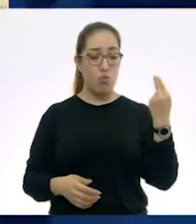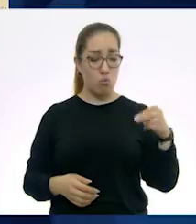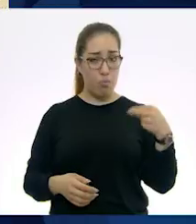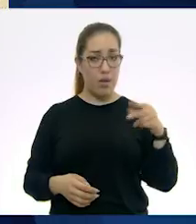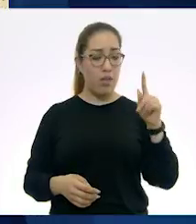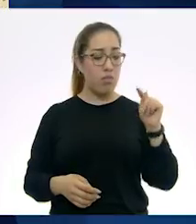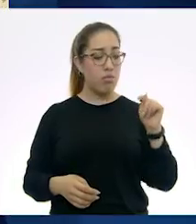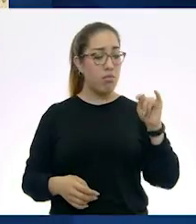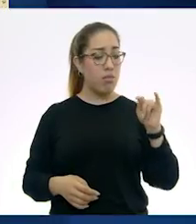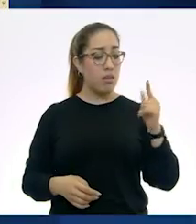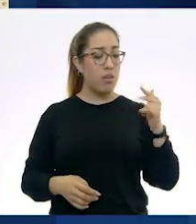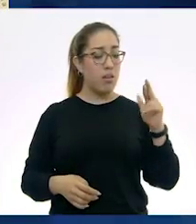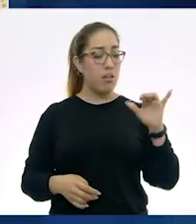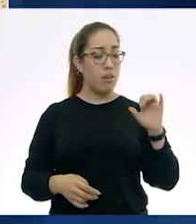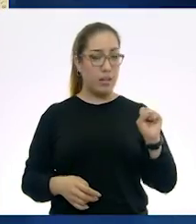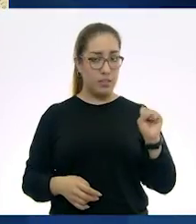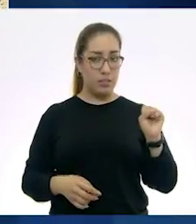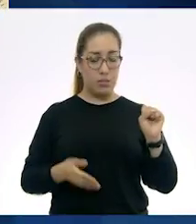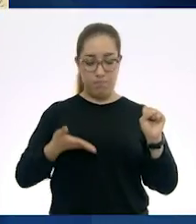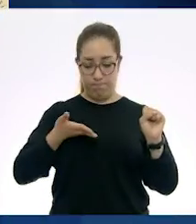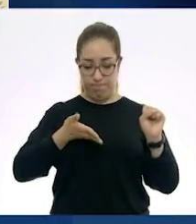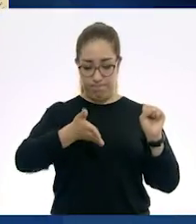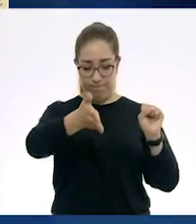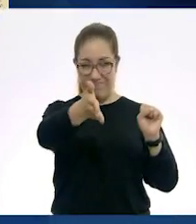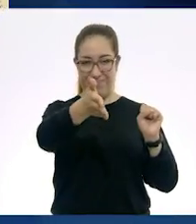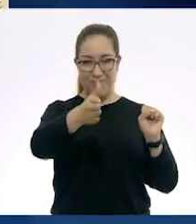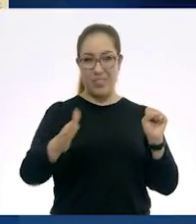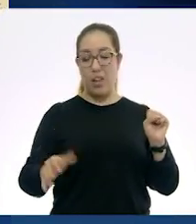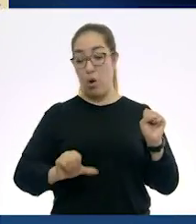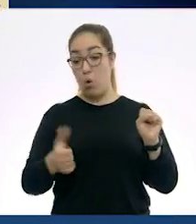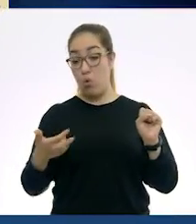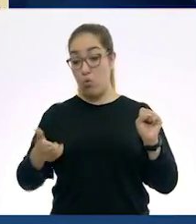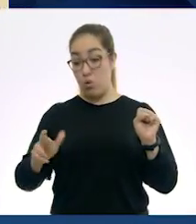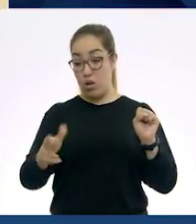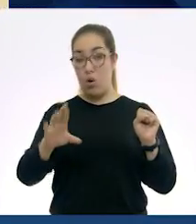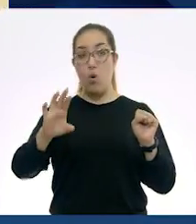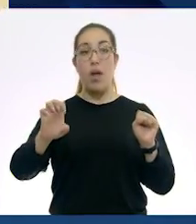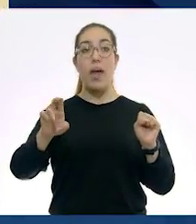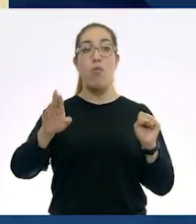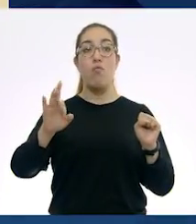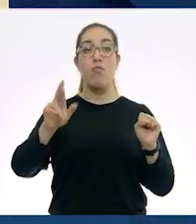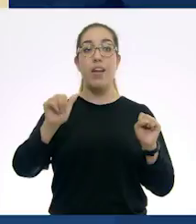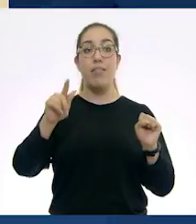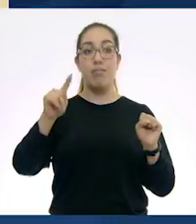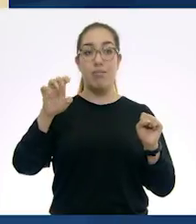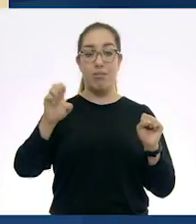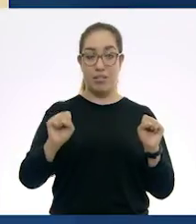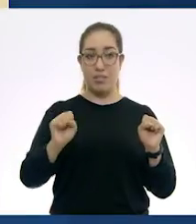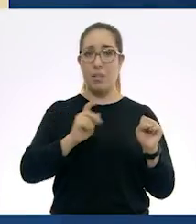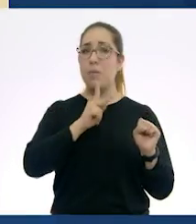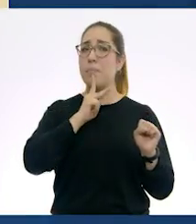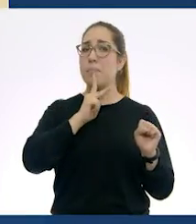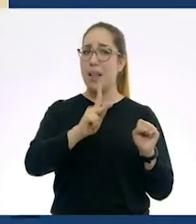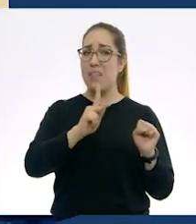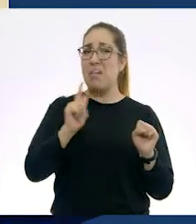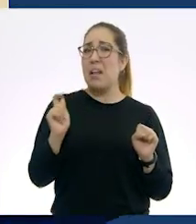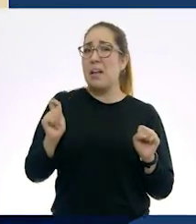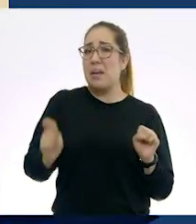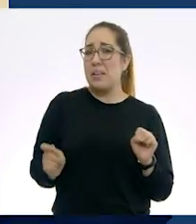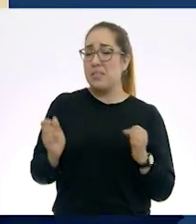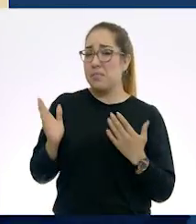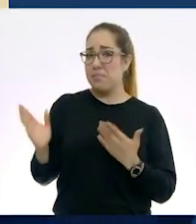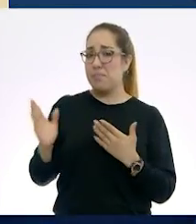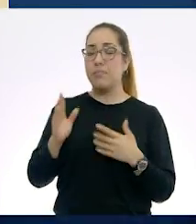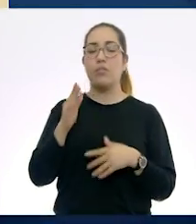y el río Eufrates. Y habíamos visto que la palabra Mesopotamia significaba